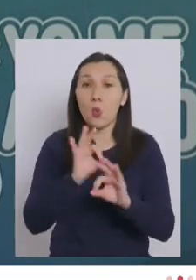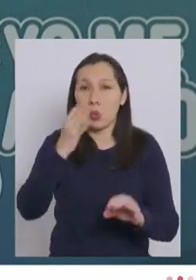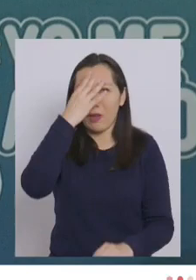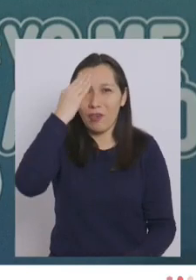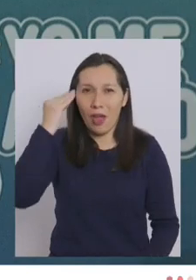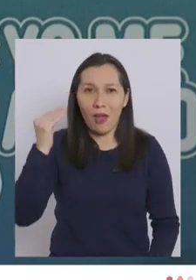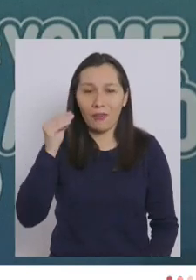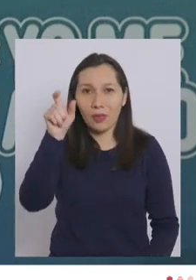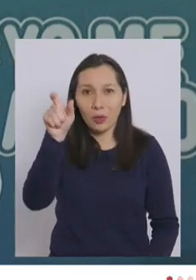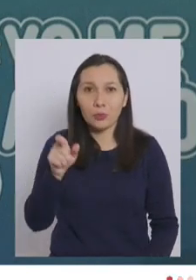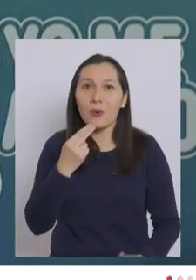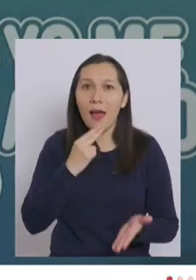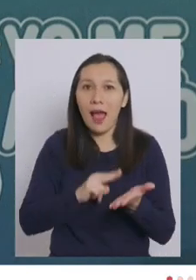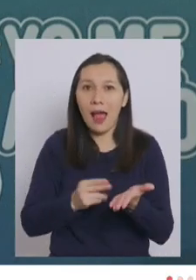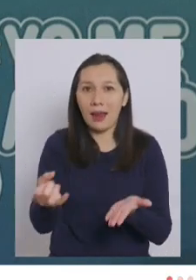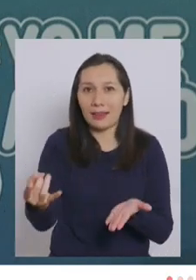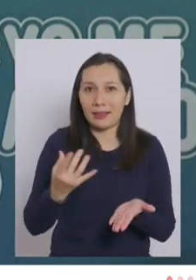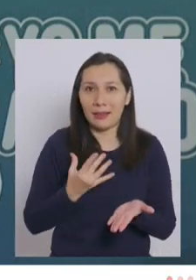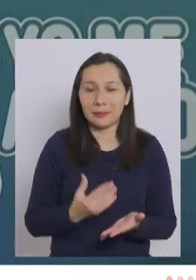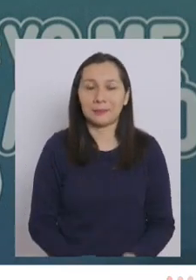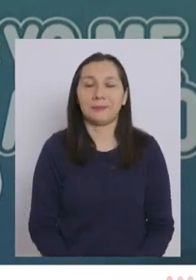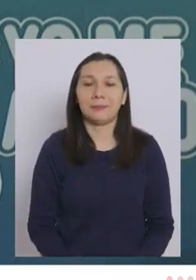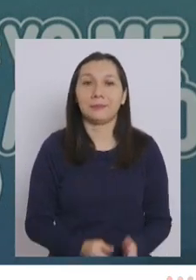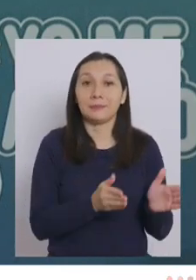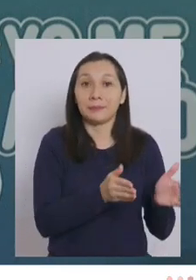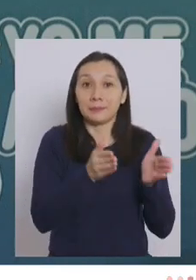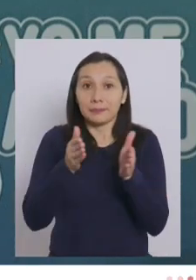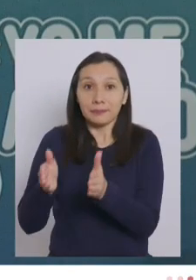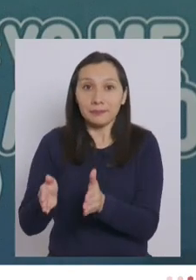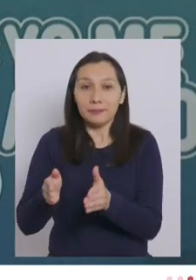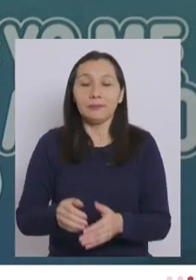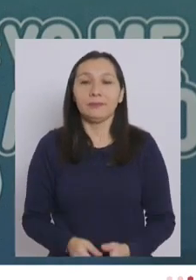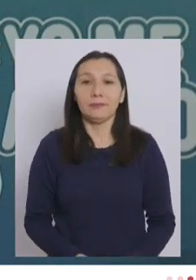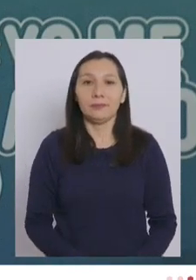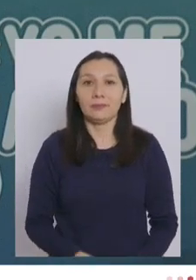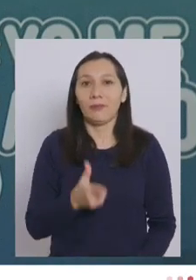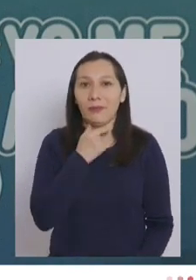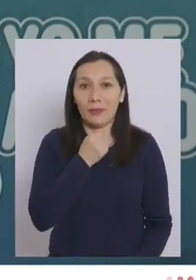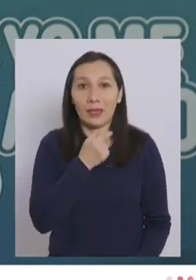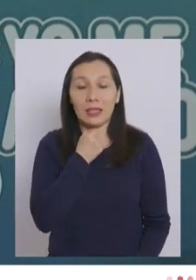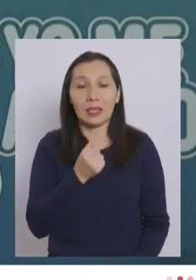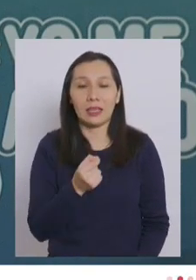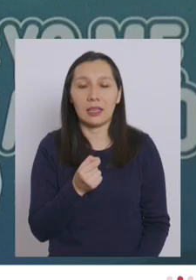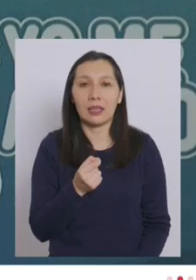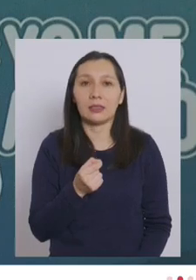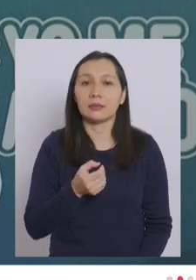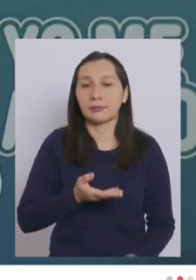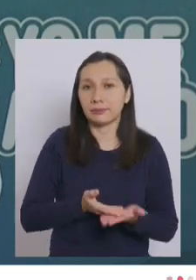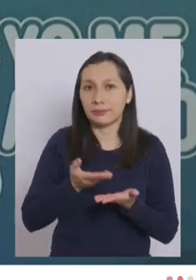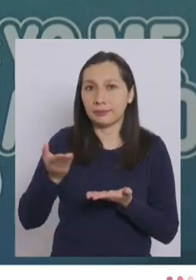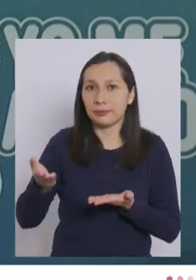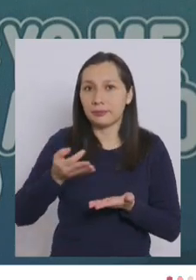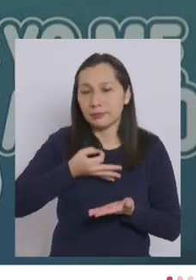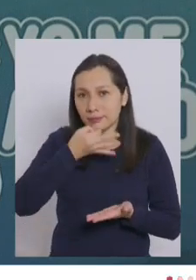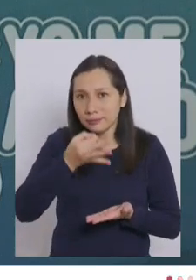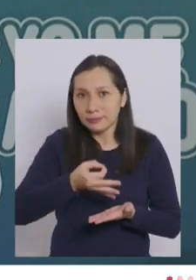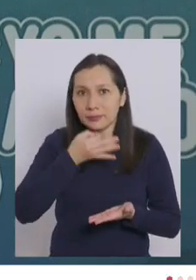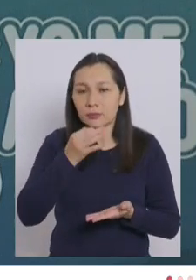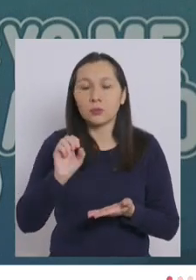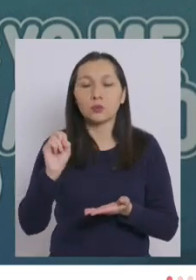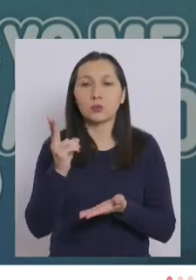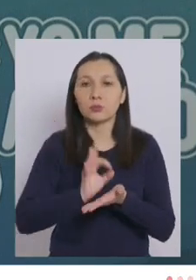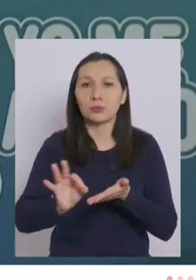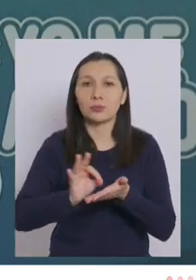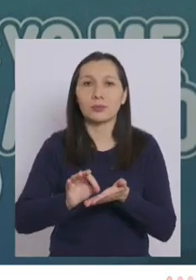olvidaremos de su carta. A continuación, quiero darle la palabra a la subsecretaria